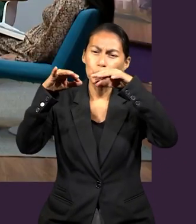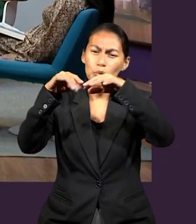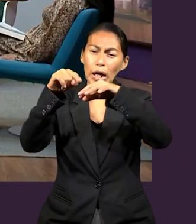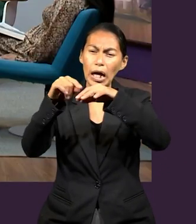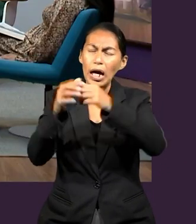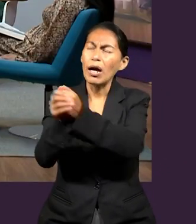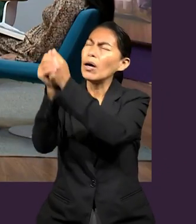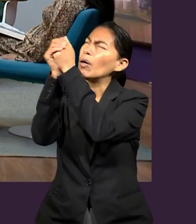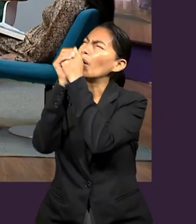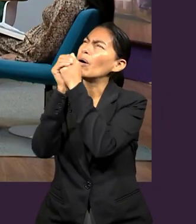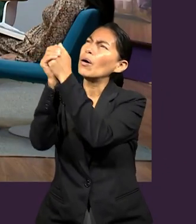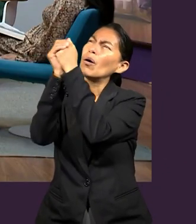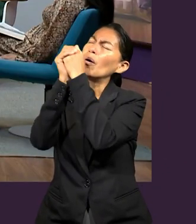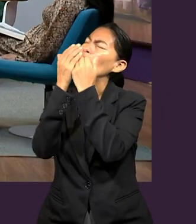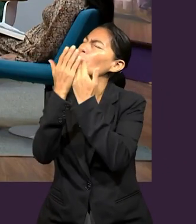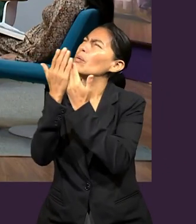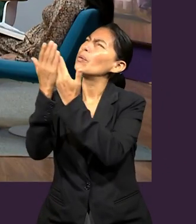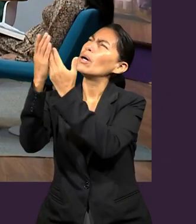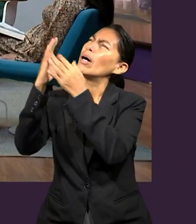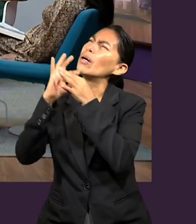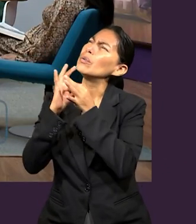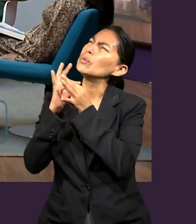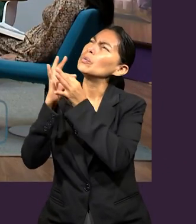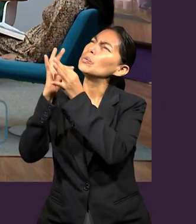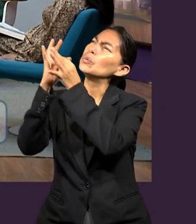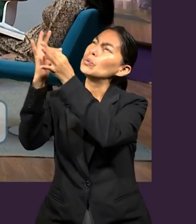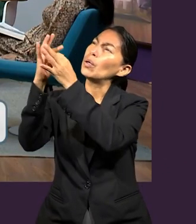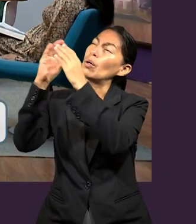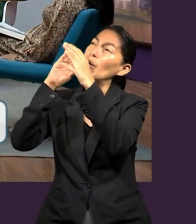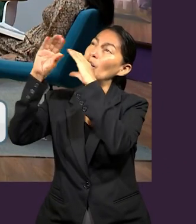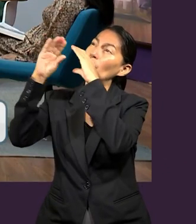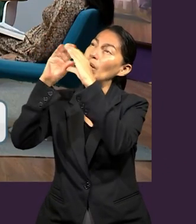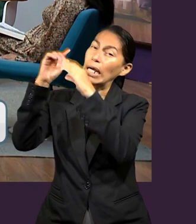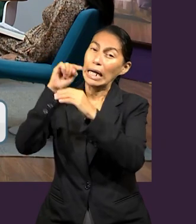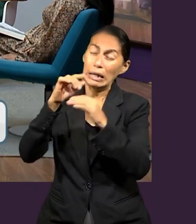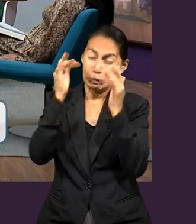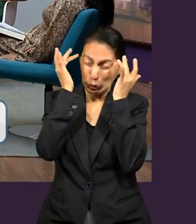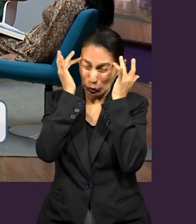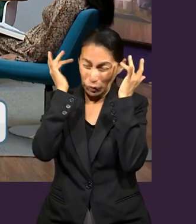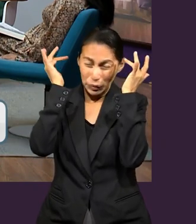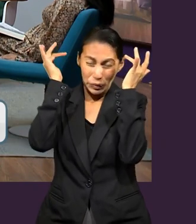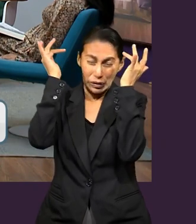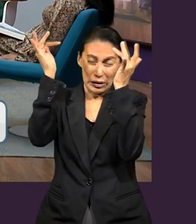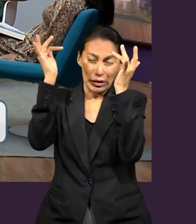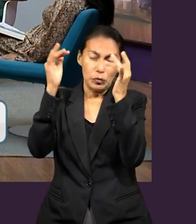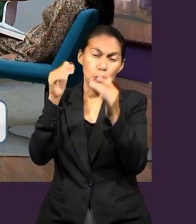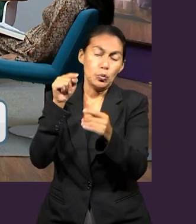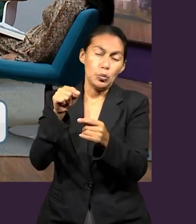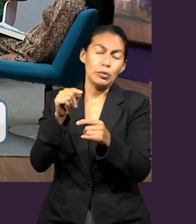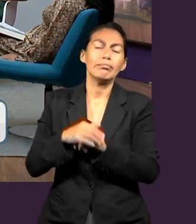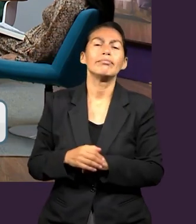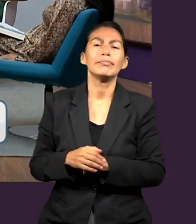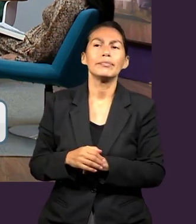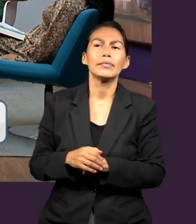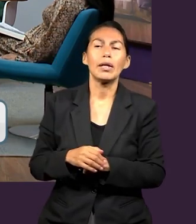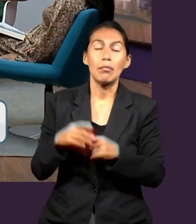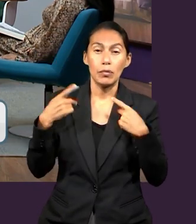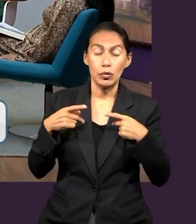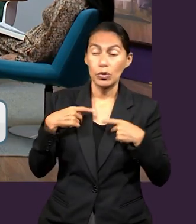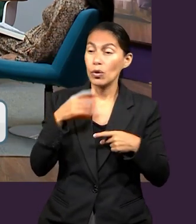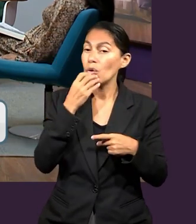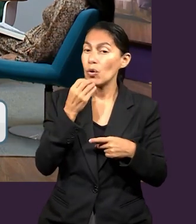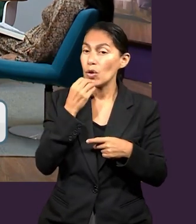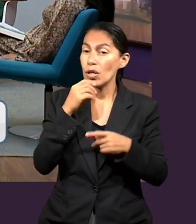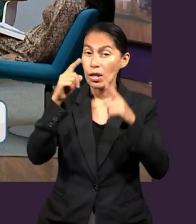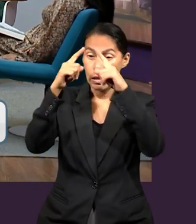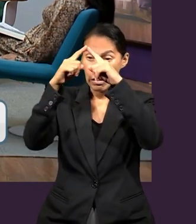se reunían para poder adorar, mantener una comunión con Dios y era un lugar sumamente sagrado. Para los